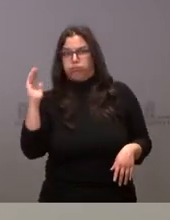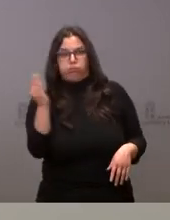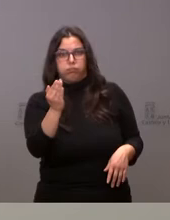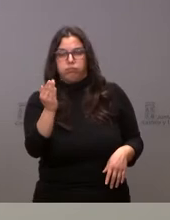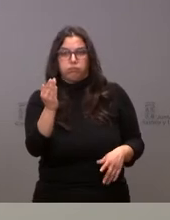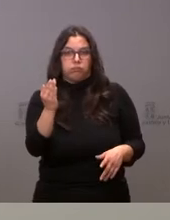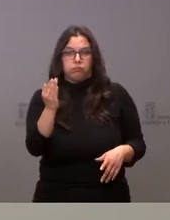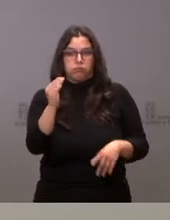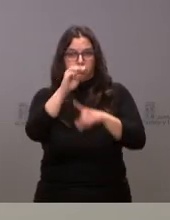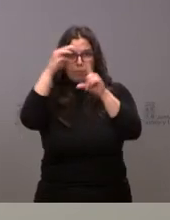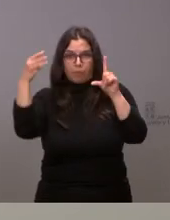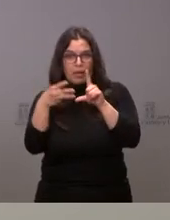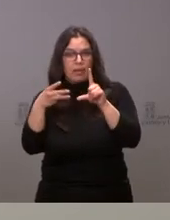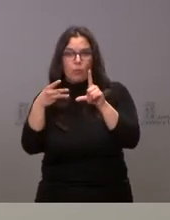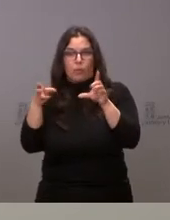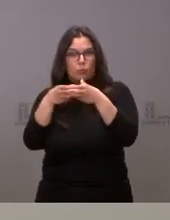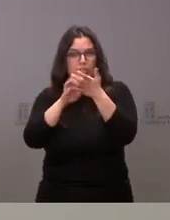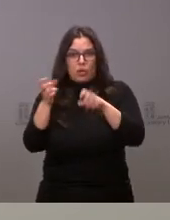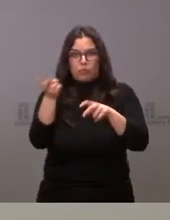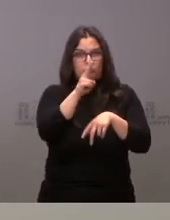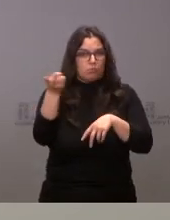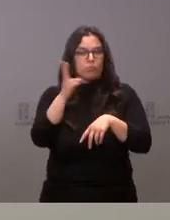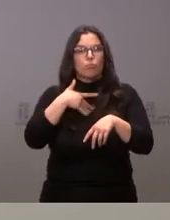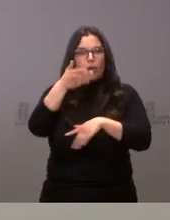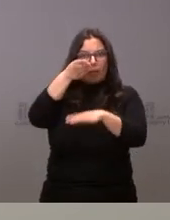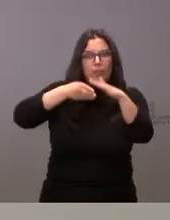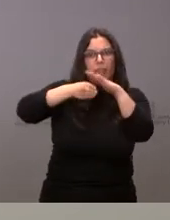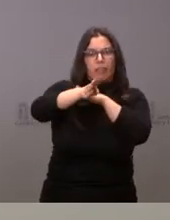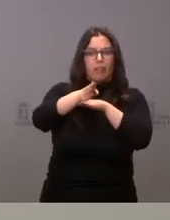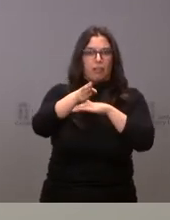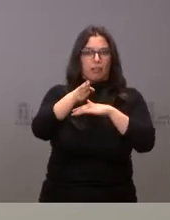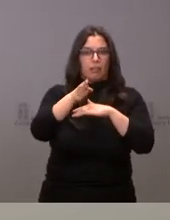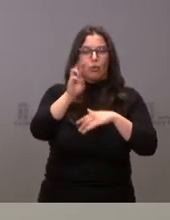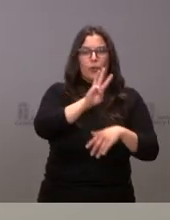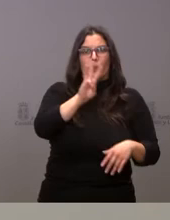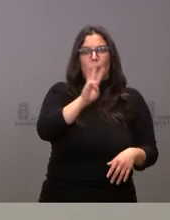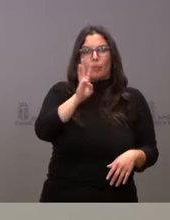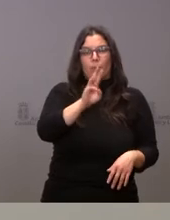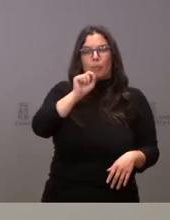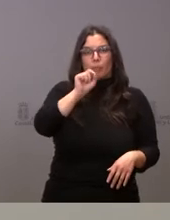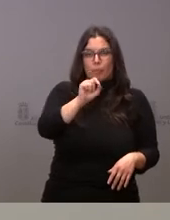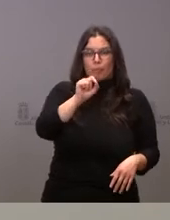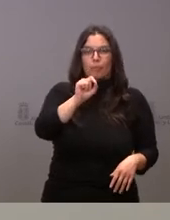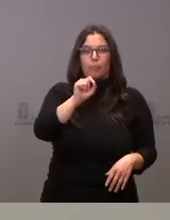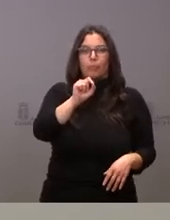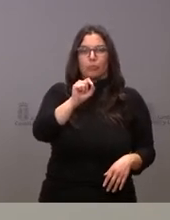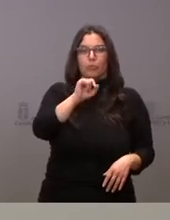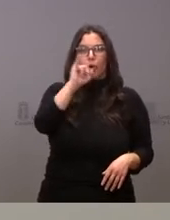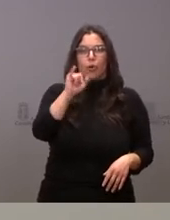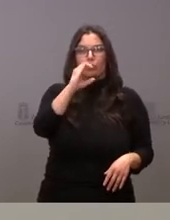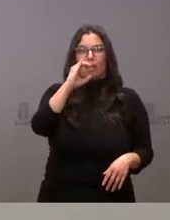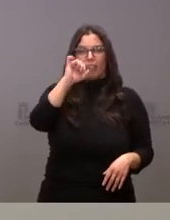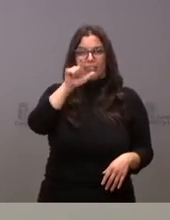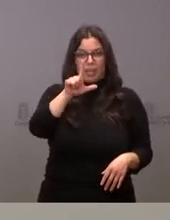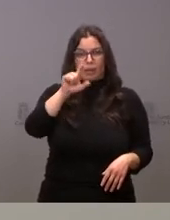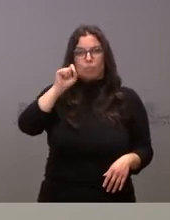la página web de la Junta de Castilla y León se puede acceder a través de www.jyl